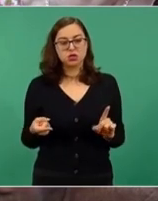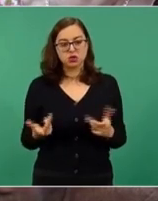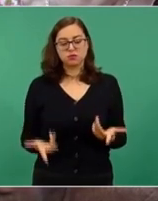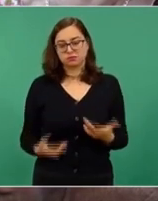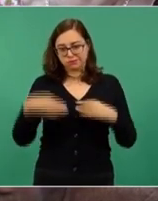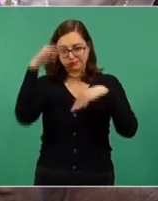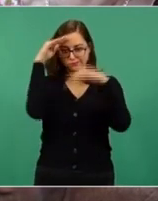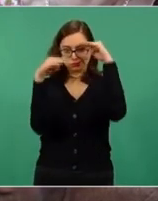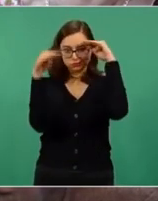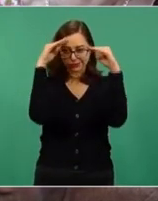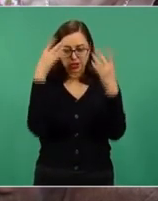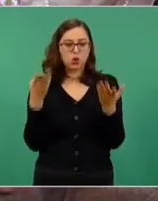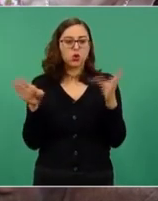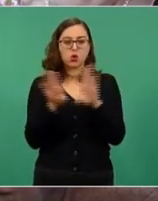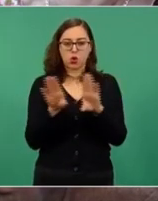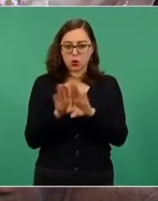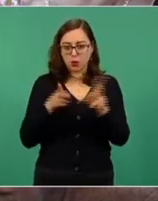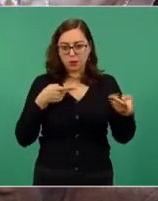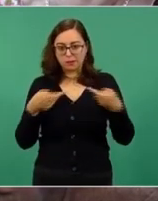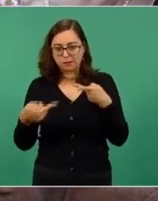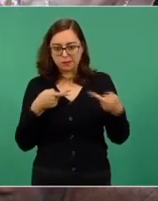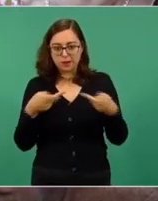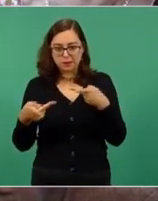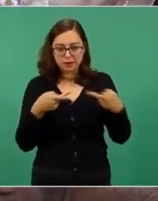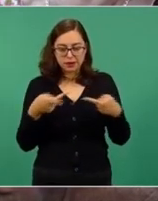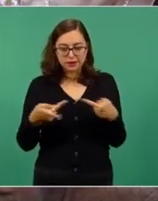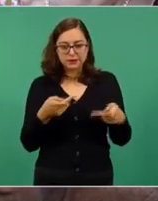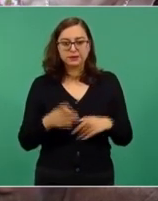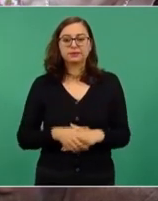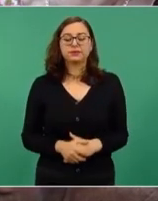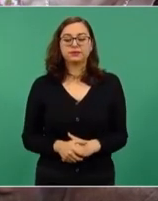este trabajo. No sé si lo puedo explicar allá.